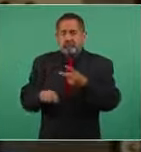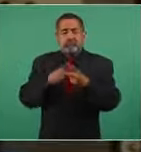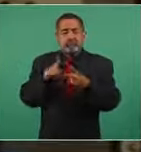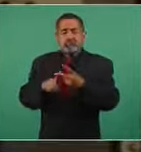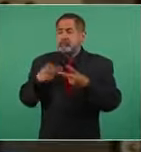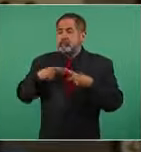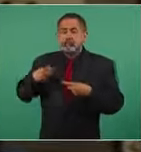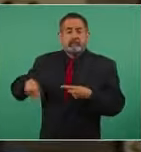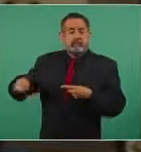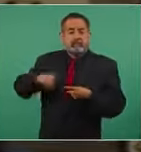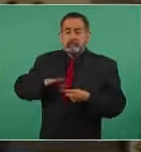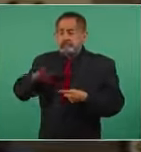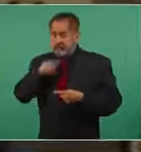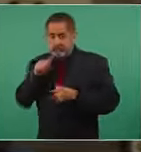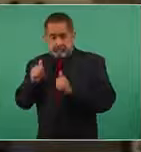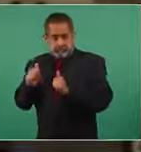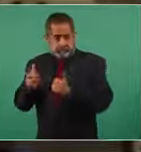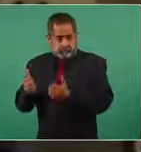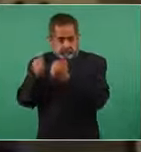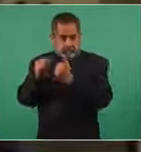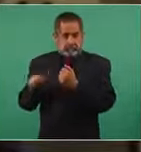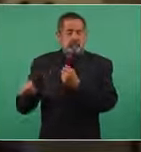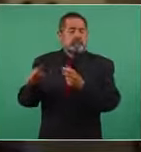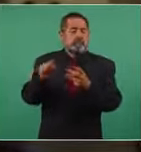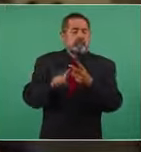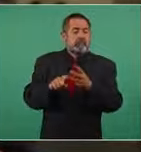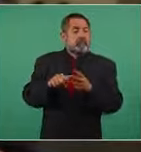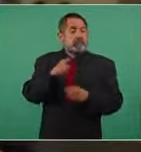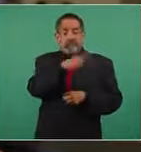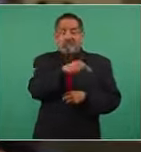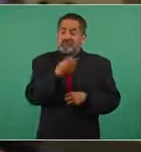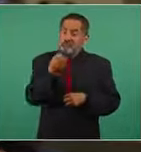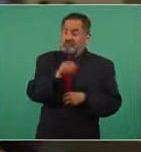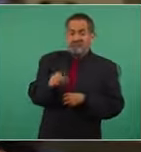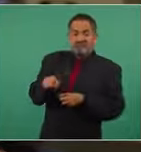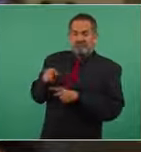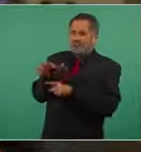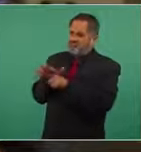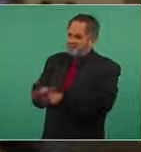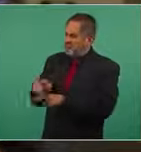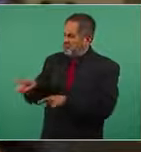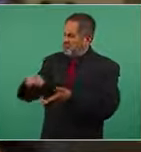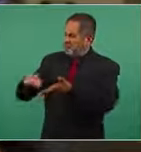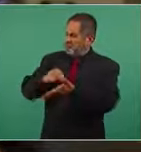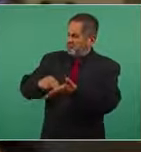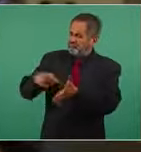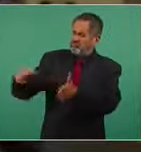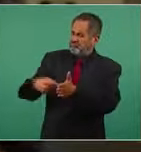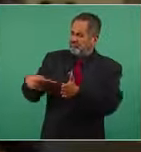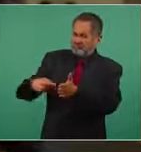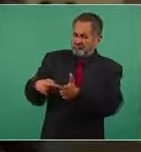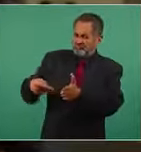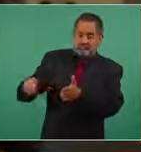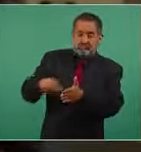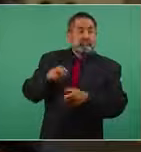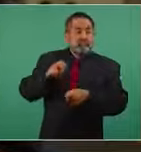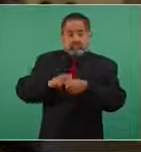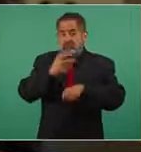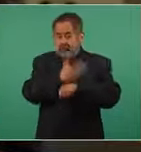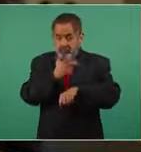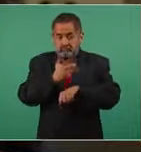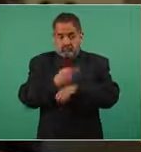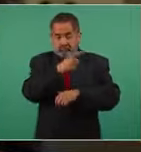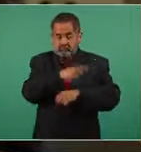sobrevivientes a los cuales los obligaron a firmar ese acuerdo en Estados Unidos